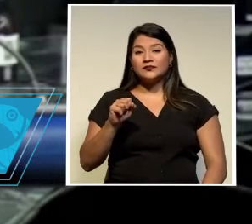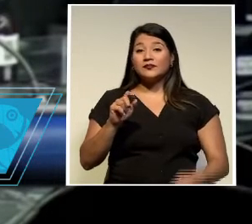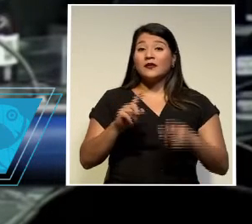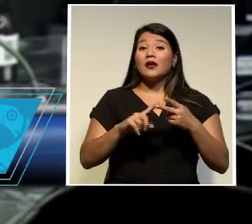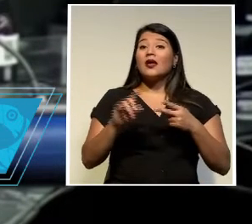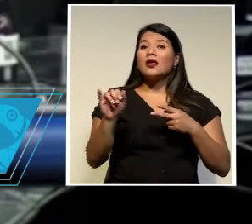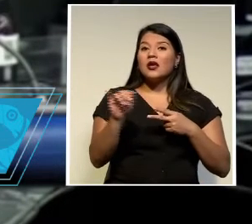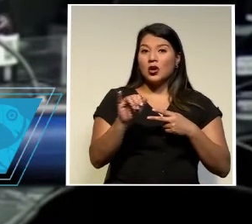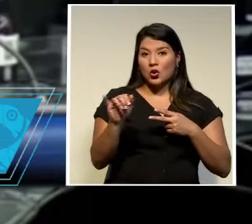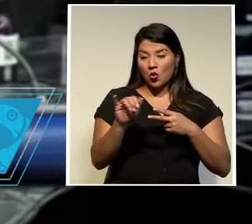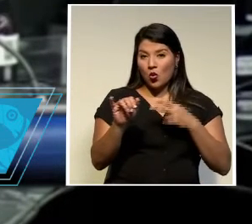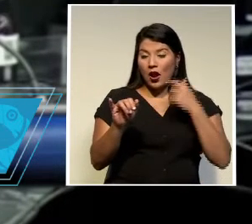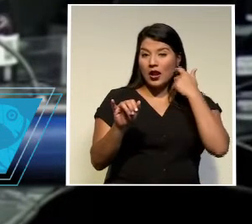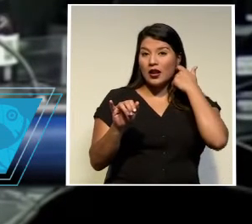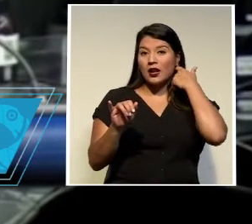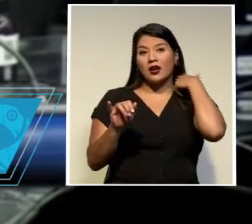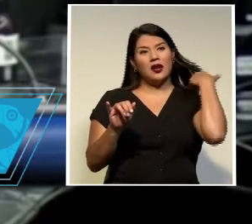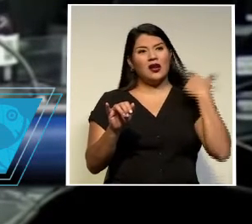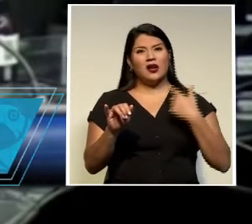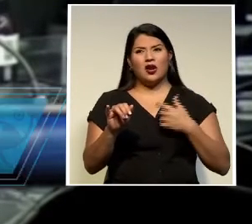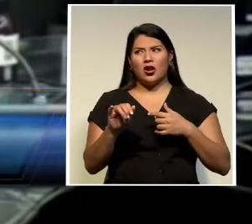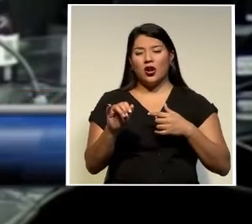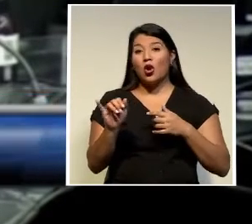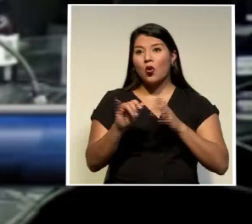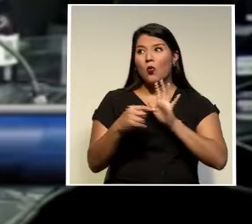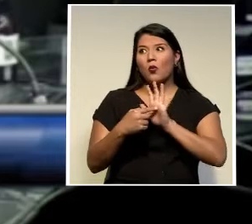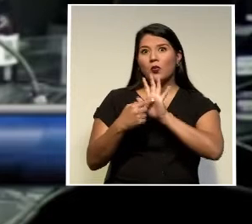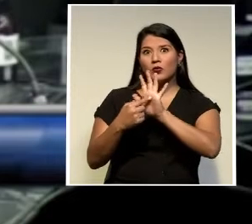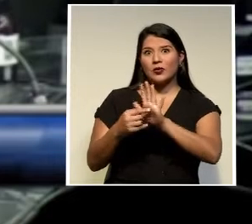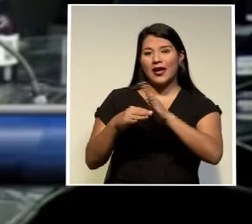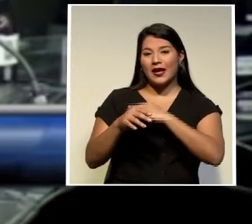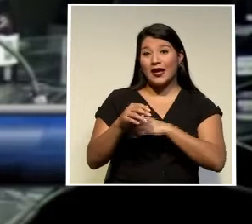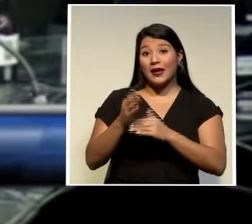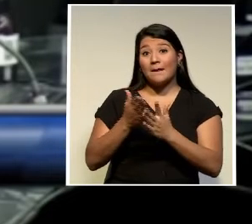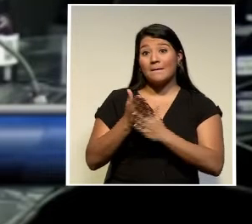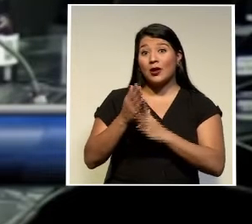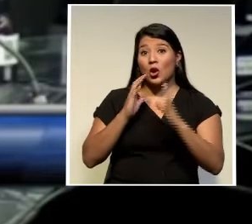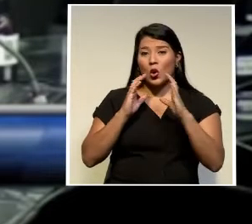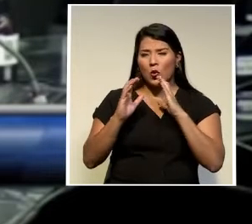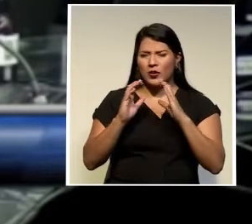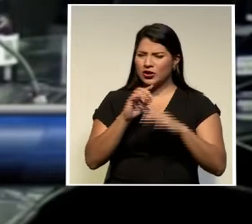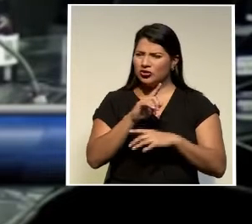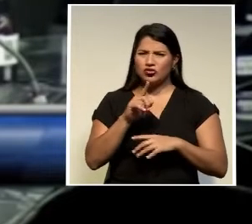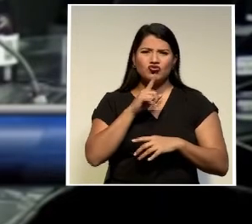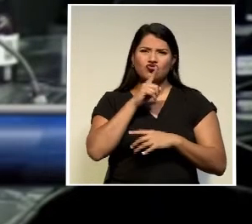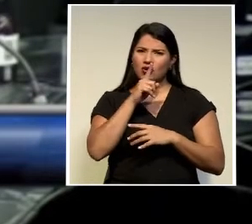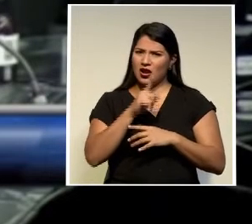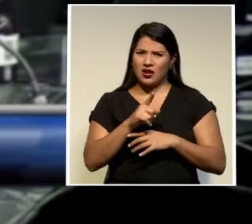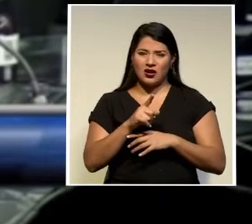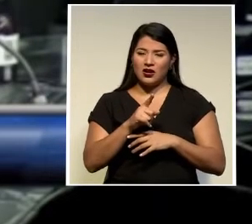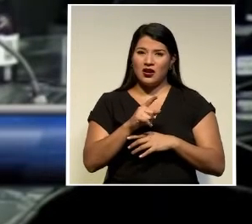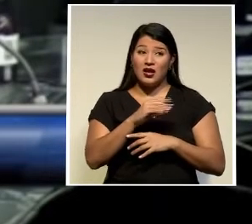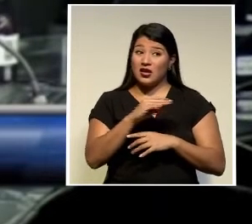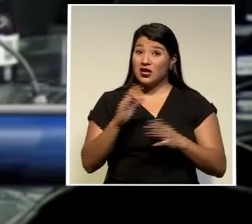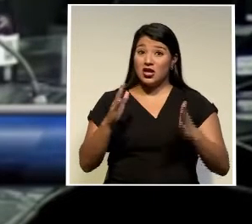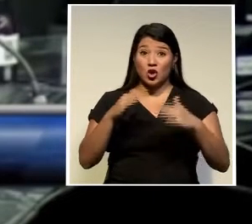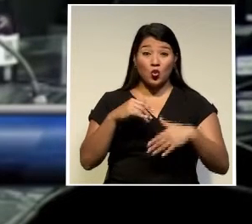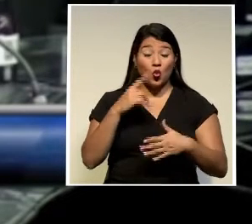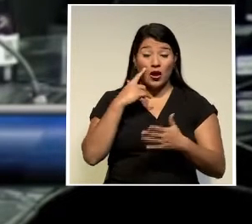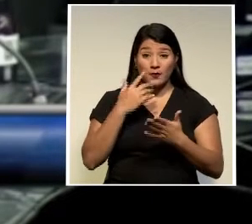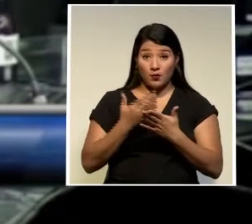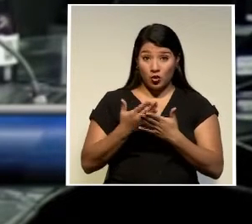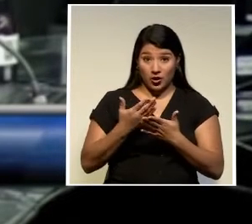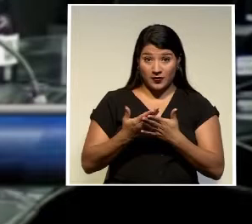como en un medio de comunicación costarricense no superan su propio dicho y resultan ayunas de pruebas fehacientes